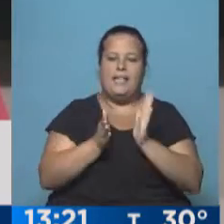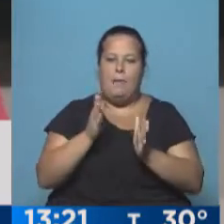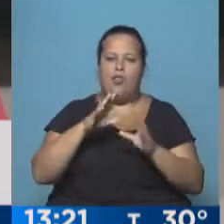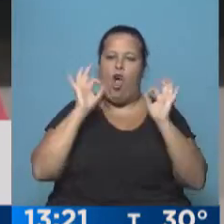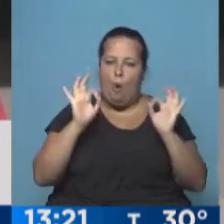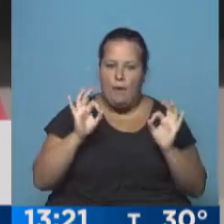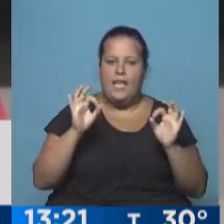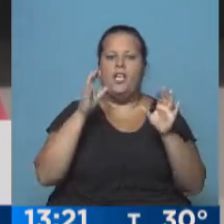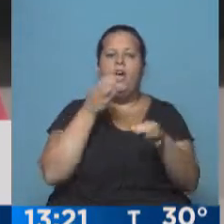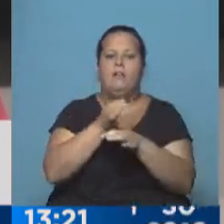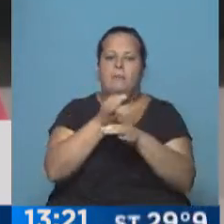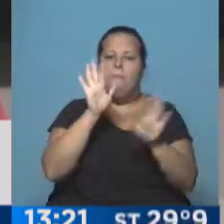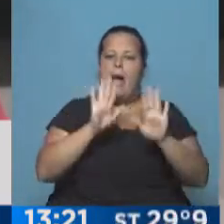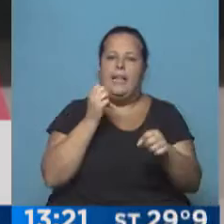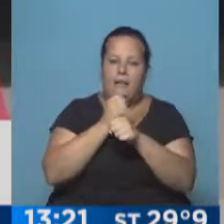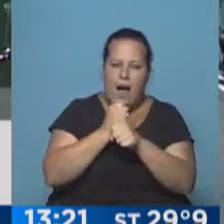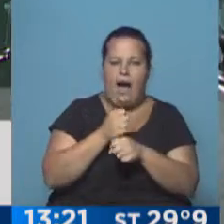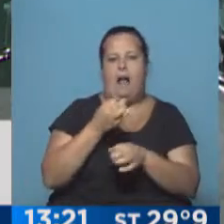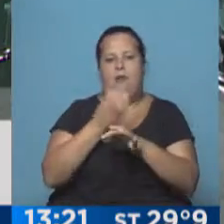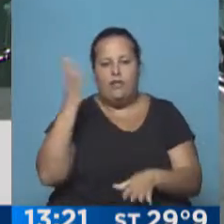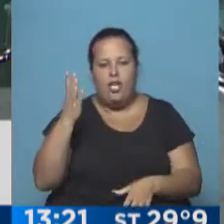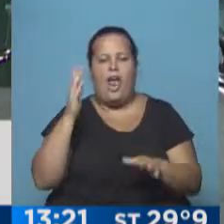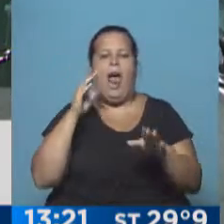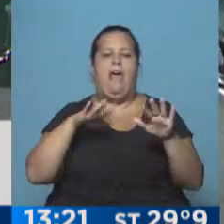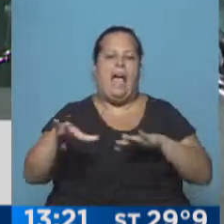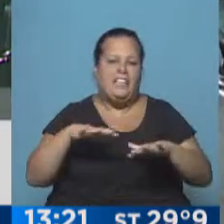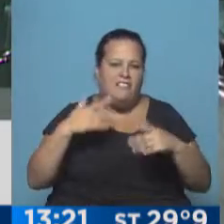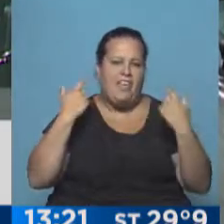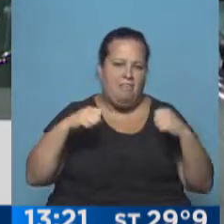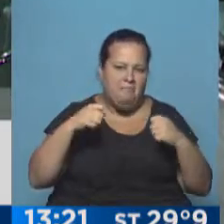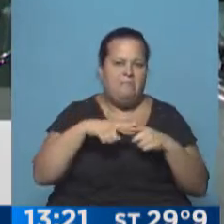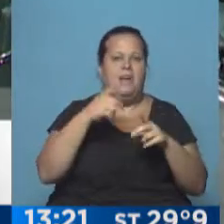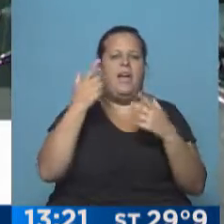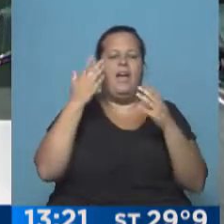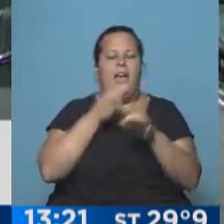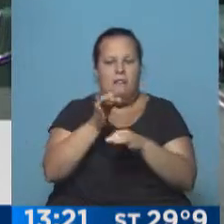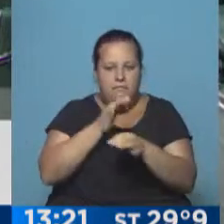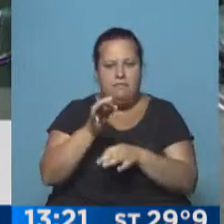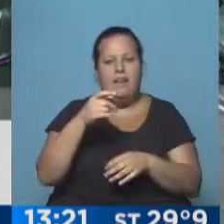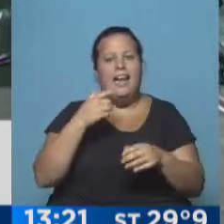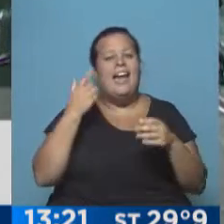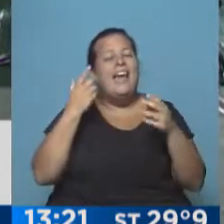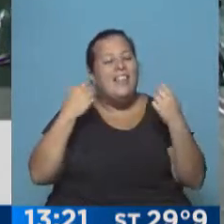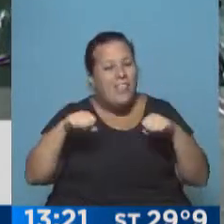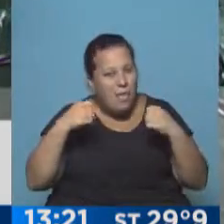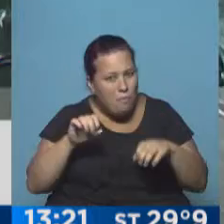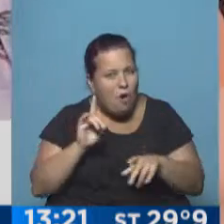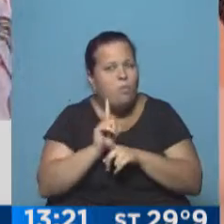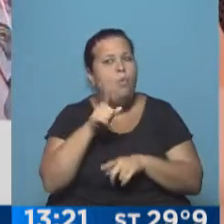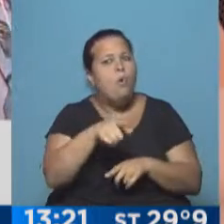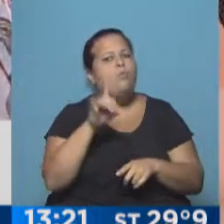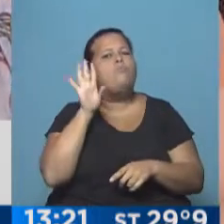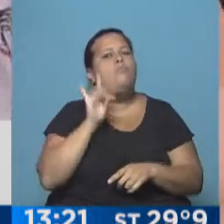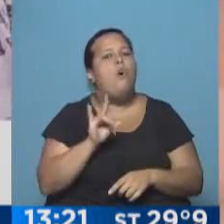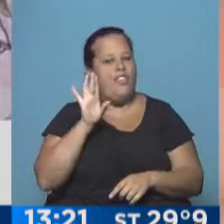integral, formación laboral y profesional, actividades recreativas, terapéuticas y pedagógicas. Actividades recreativas, eso debe ser muy